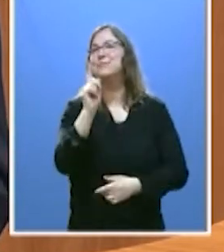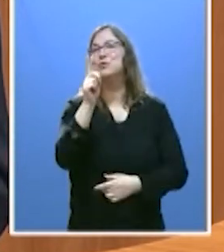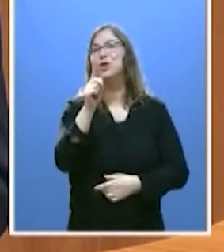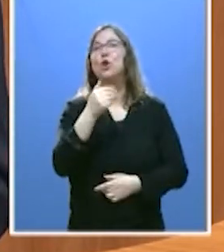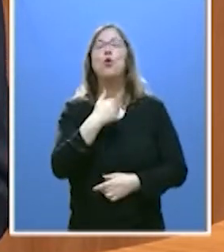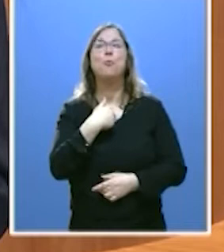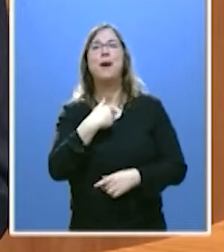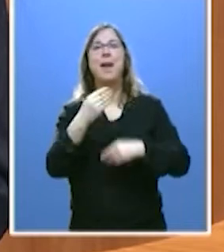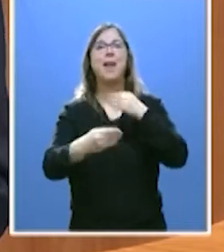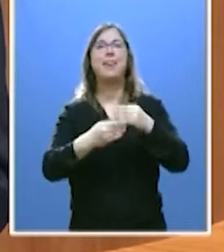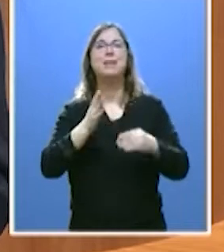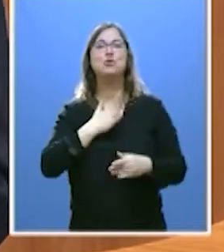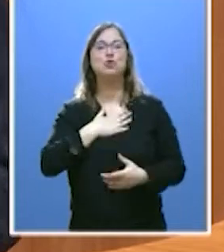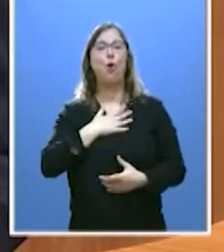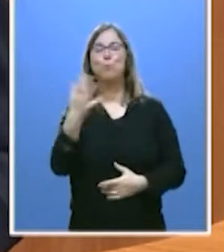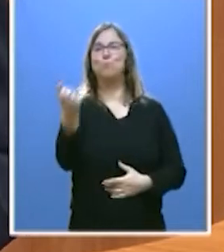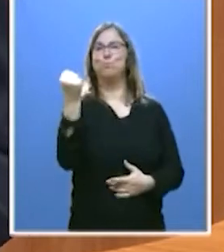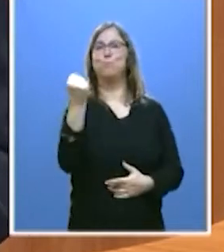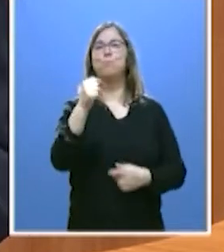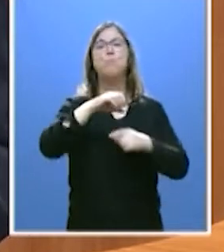el ejercicio de ocupar el poder.